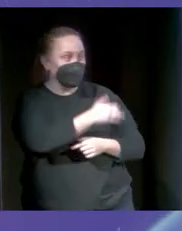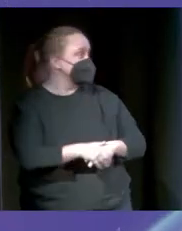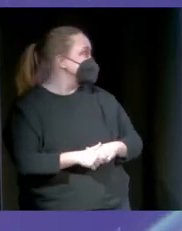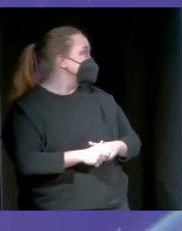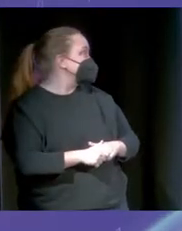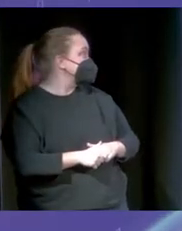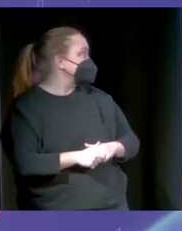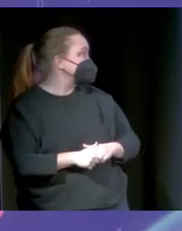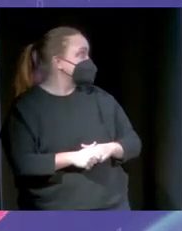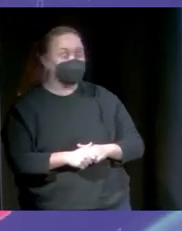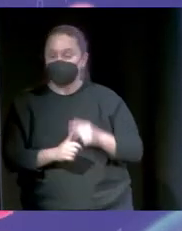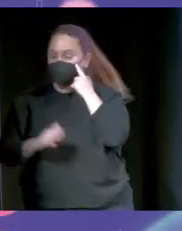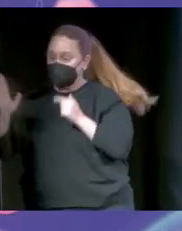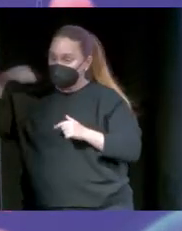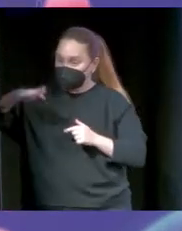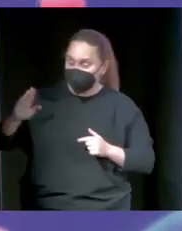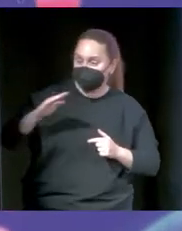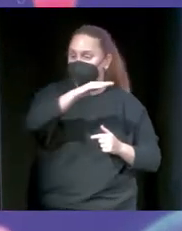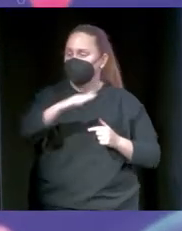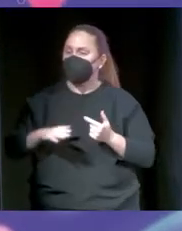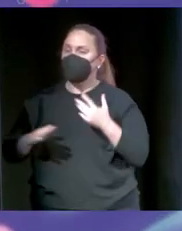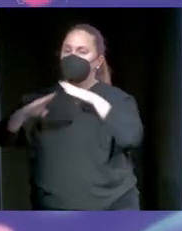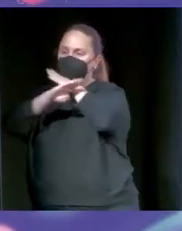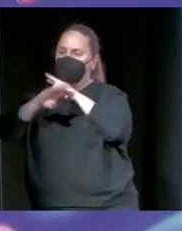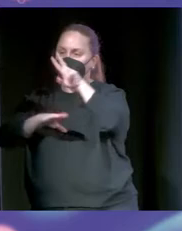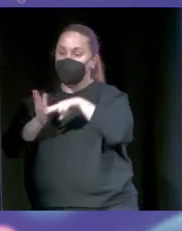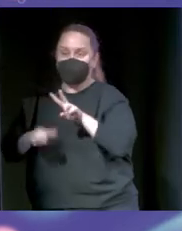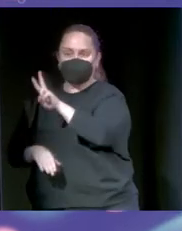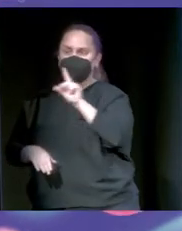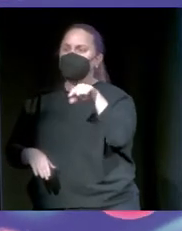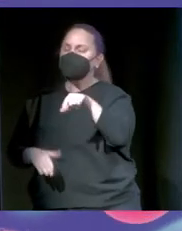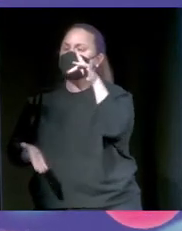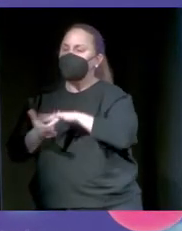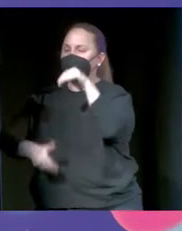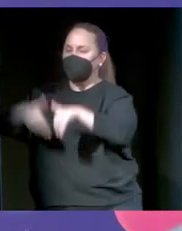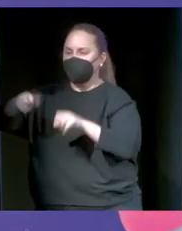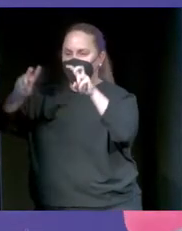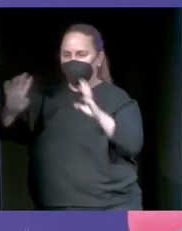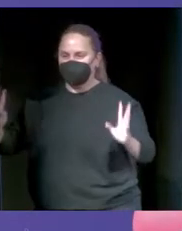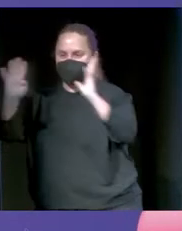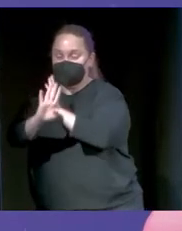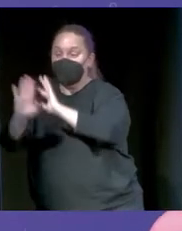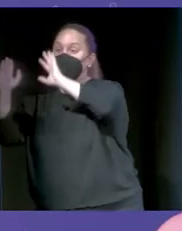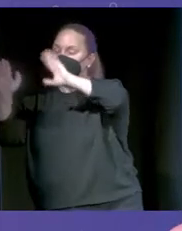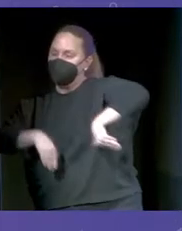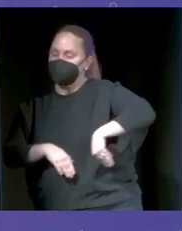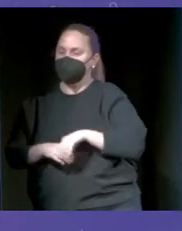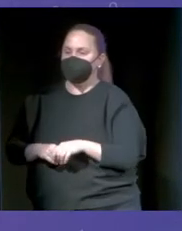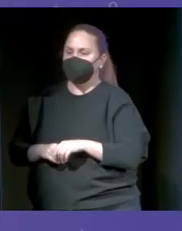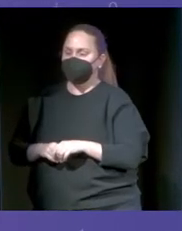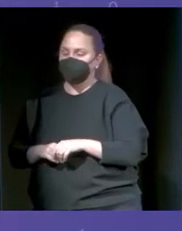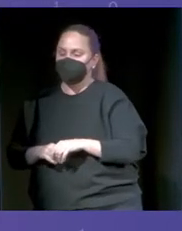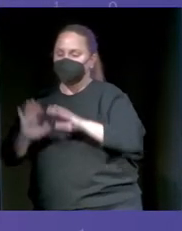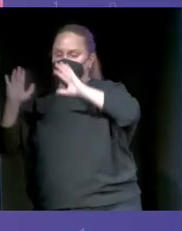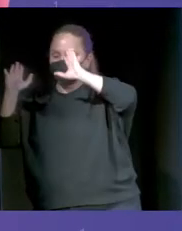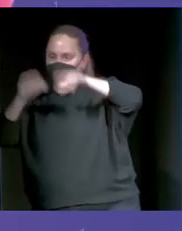spike que hay ahí en octubre de 2021. ¿Qué pasaba en esas fechas? Pues había unas nuevas elecciones y lo que ocurrió al final fue que un búfalo apareció